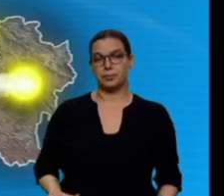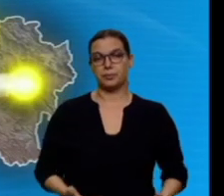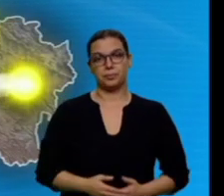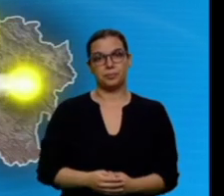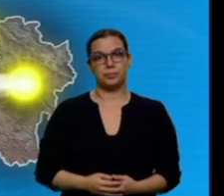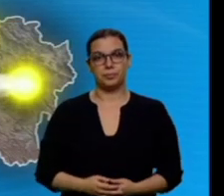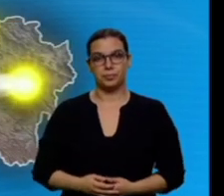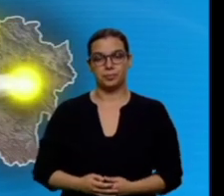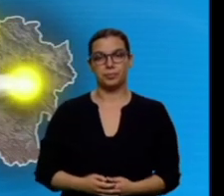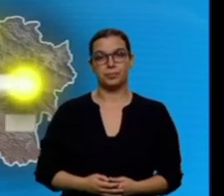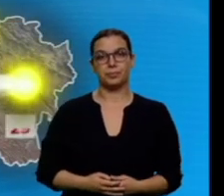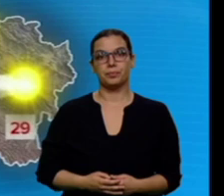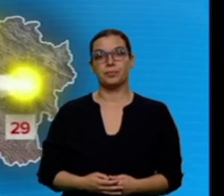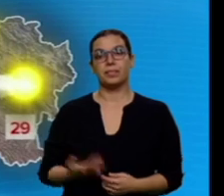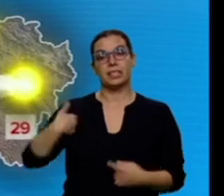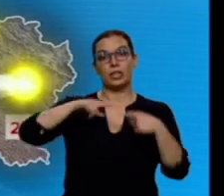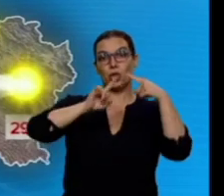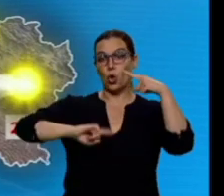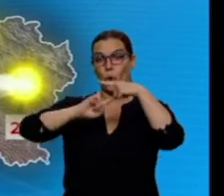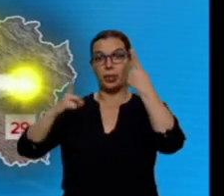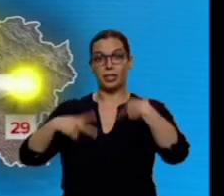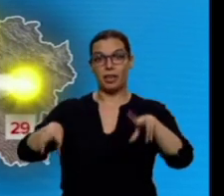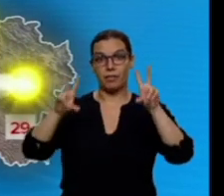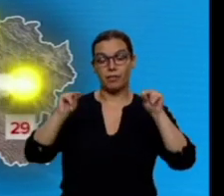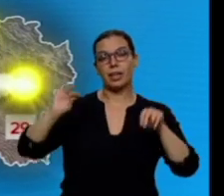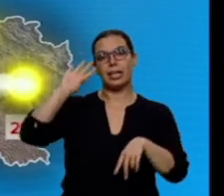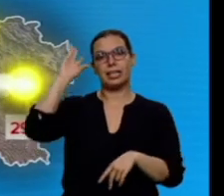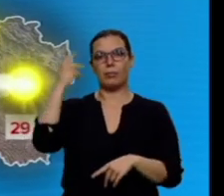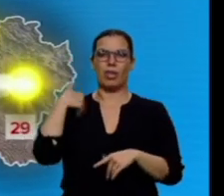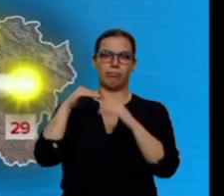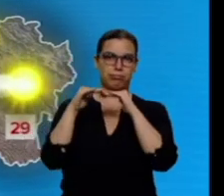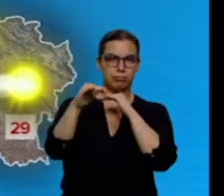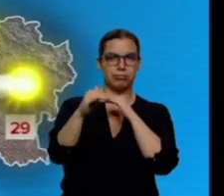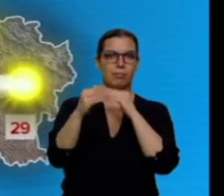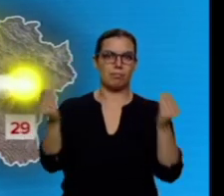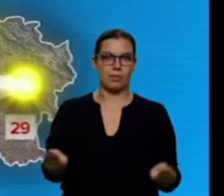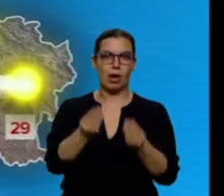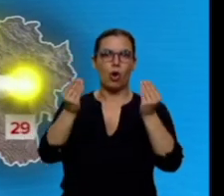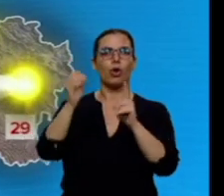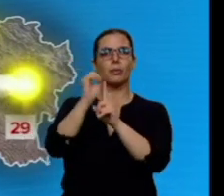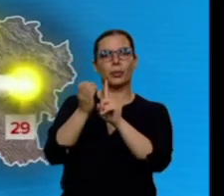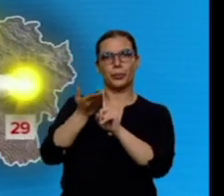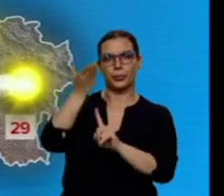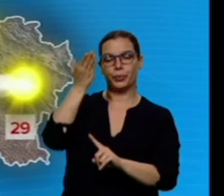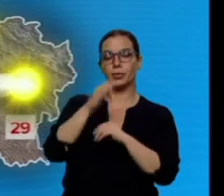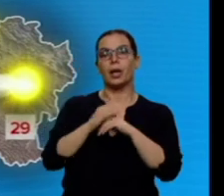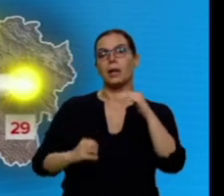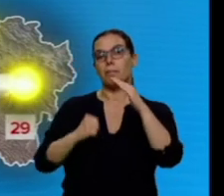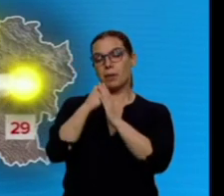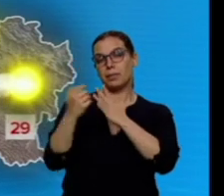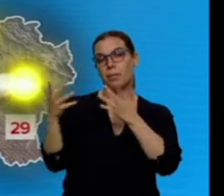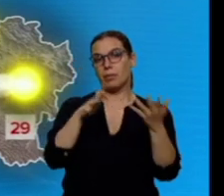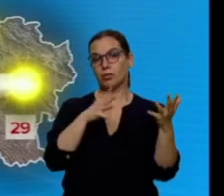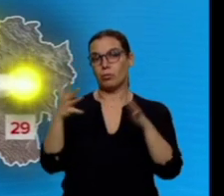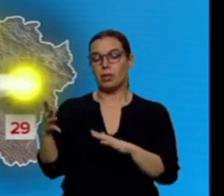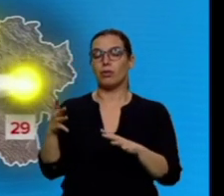Dejamos atrás las tormentas y recuperamos un tiempo más estable con temperaturas que vuelven a subir. Las máximas se van a situar en muchos puntos por